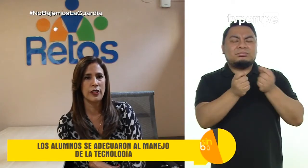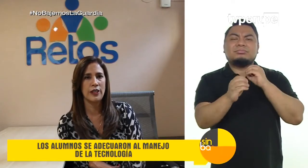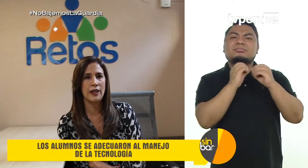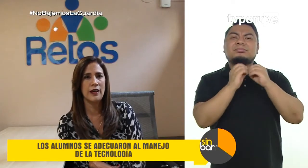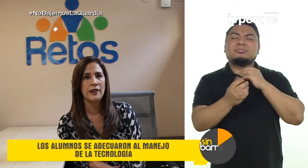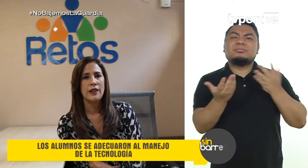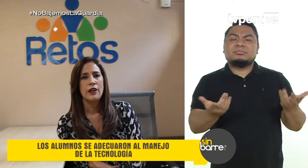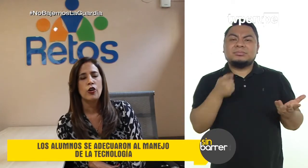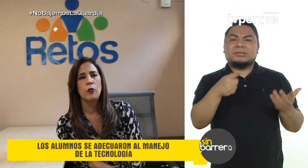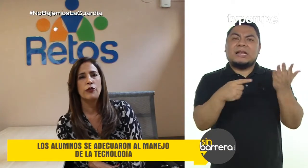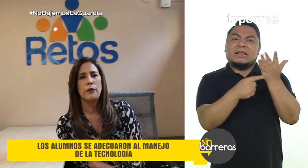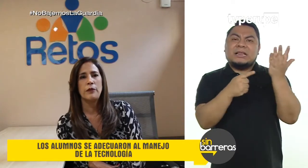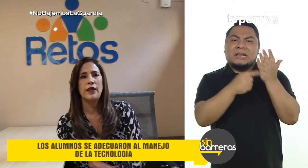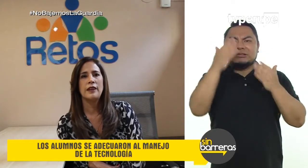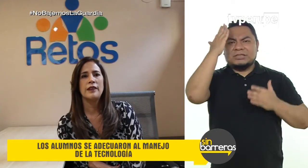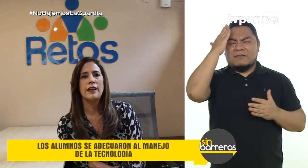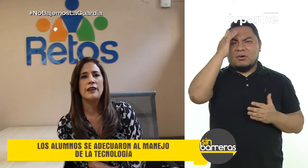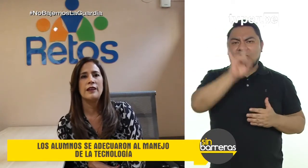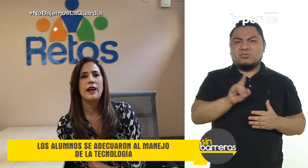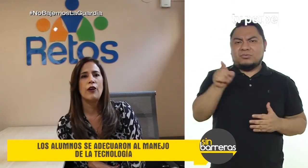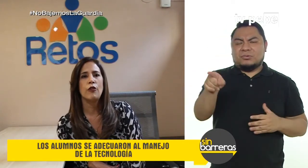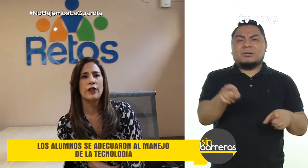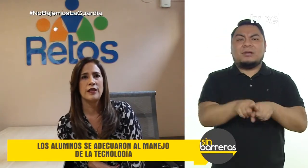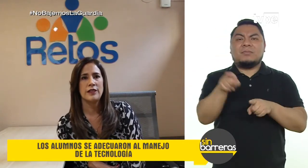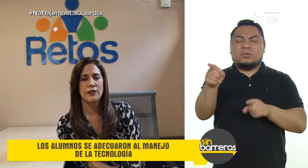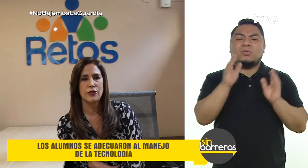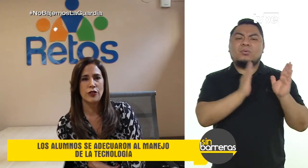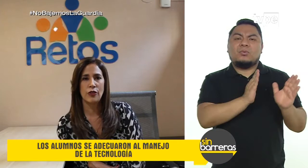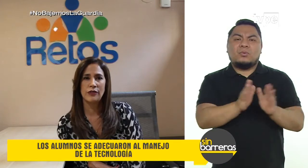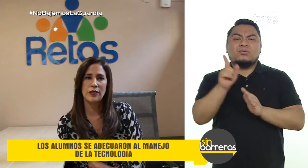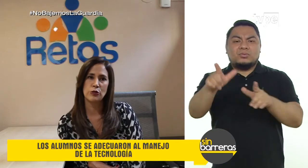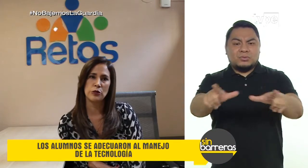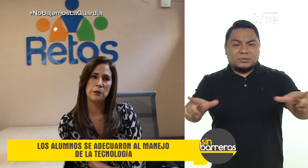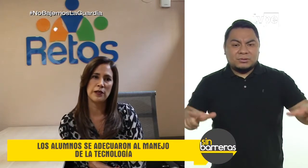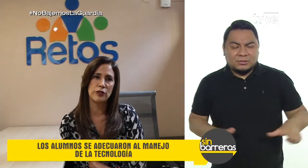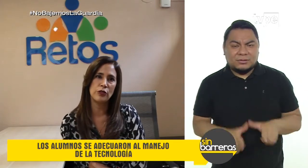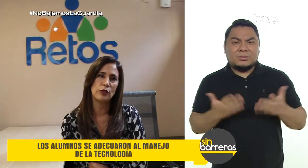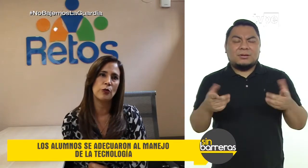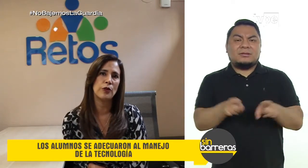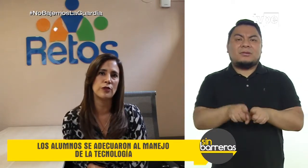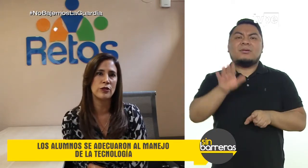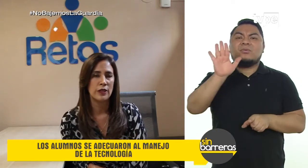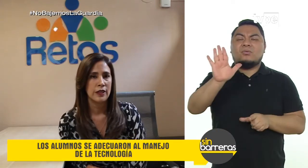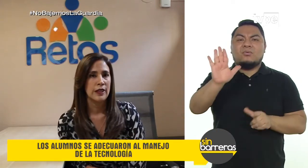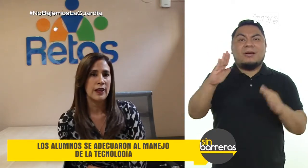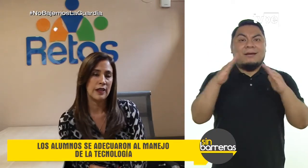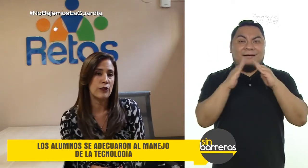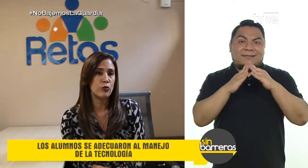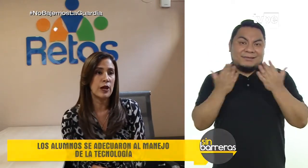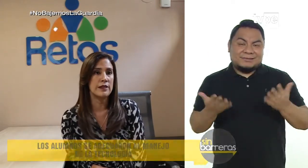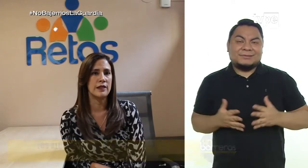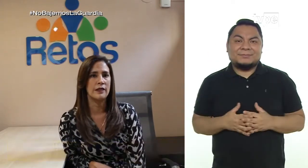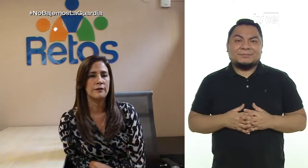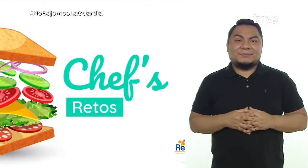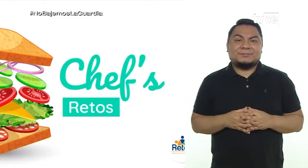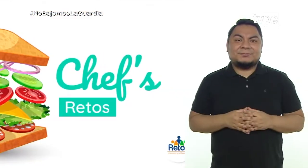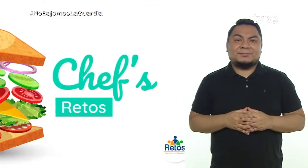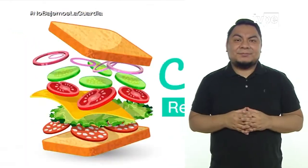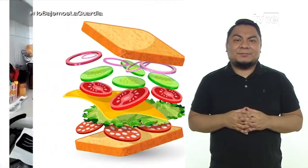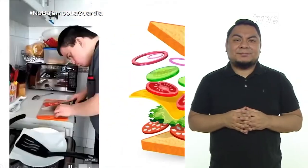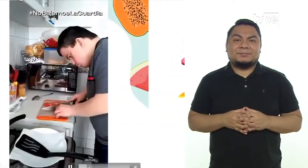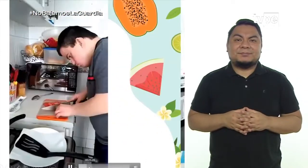tecnología como también en la organización de su espacio, como es su casa.